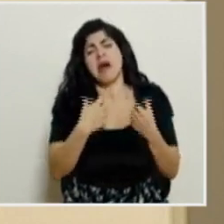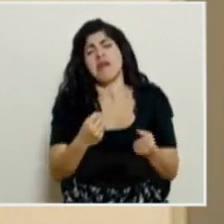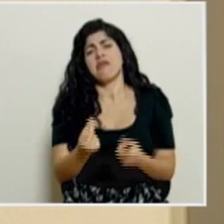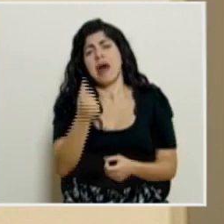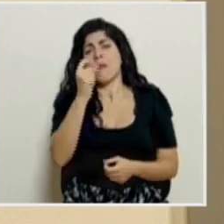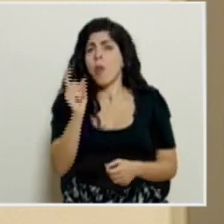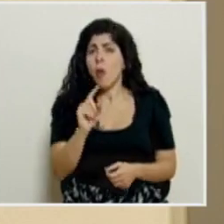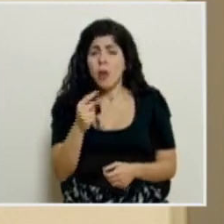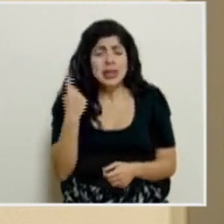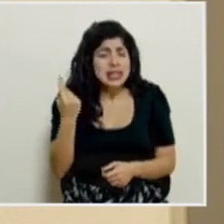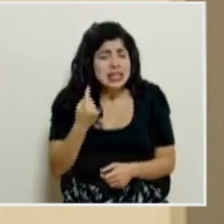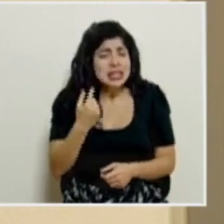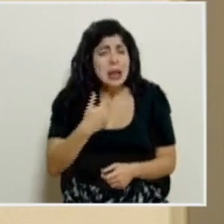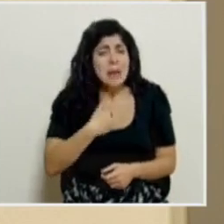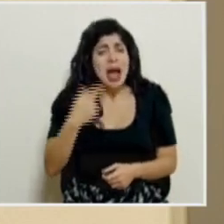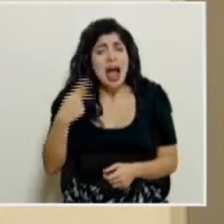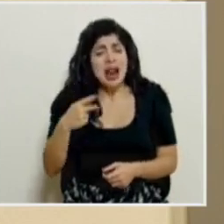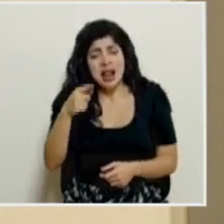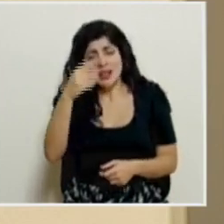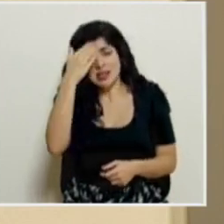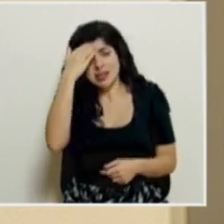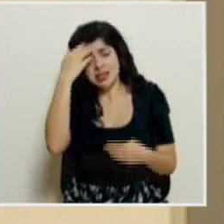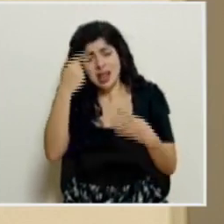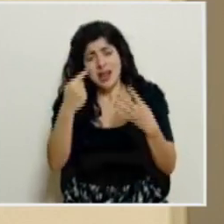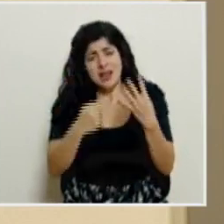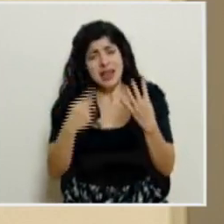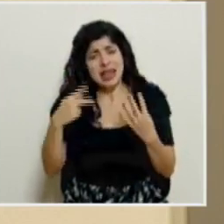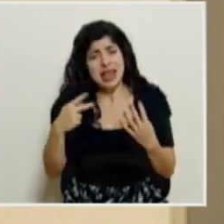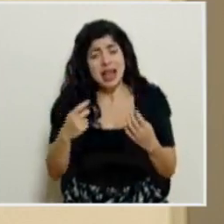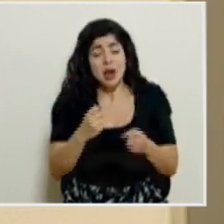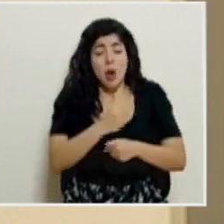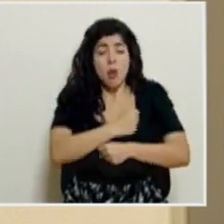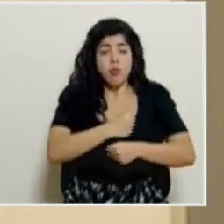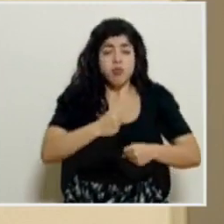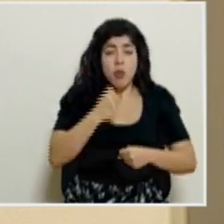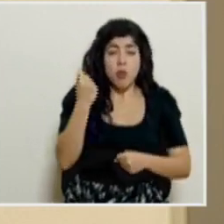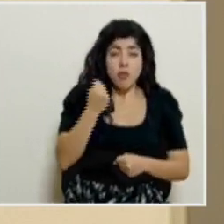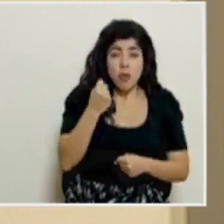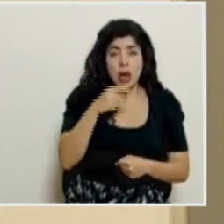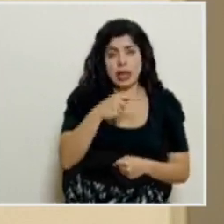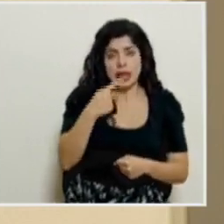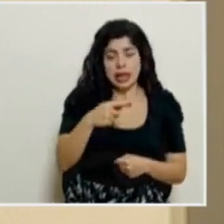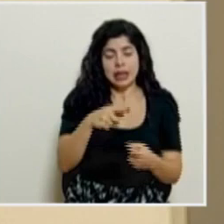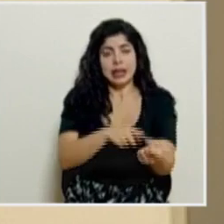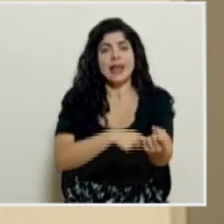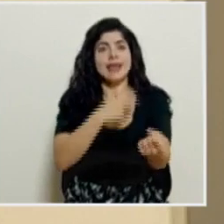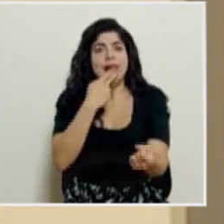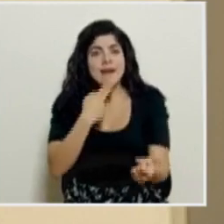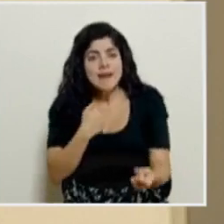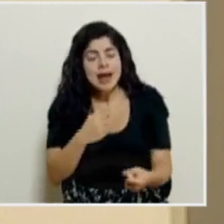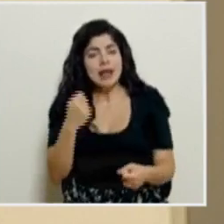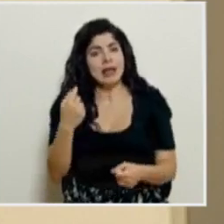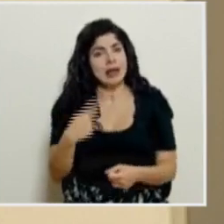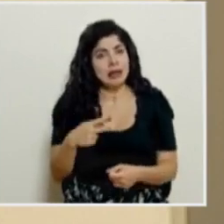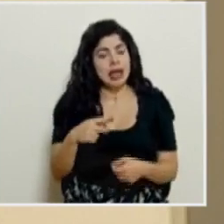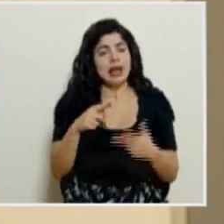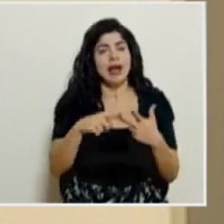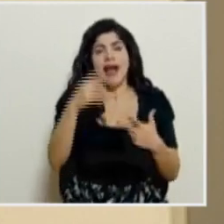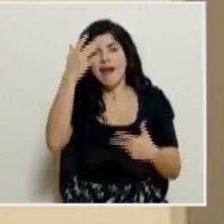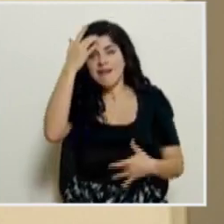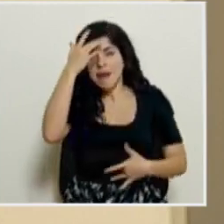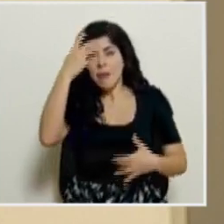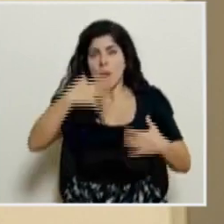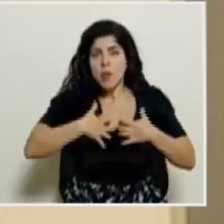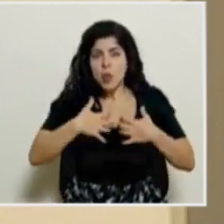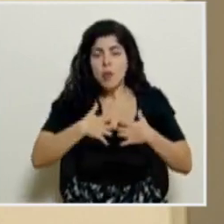Siempre hay un riesgo y sabemos ya cuáles son también los factores de riesgo, la obesidad mórbida, la diabetes, enfermedades pulmonares crónicas,